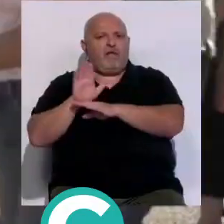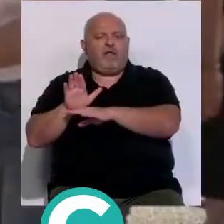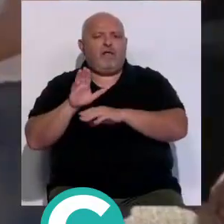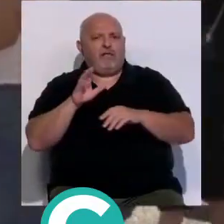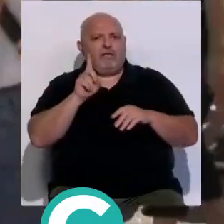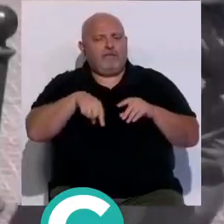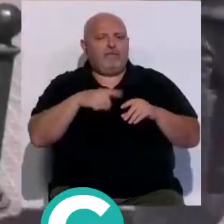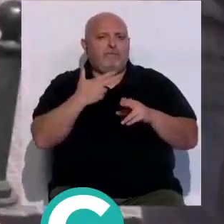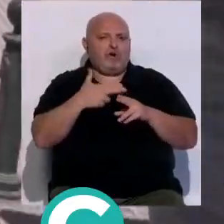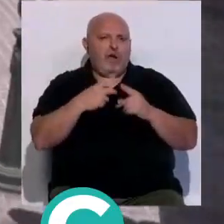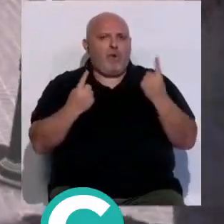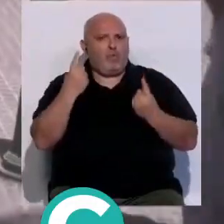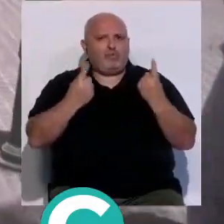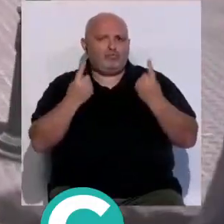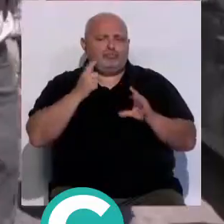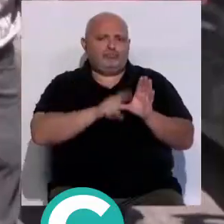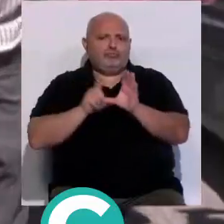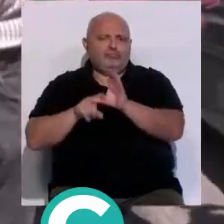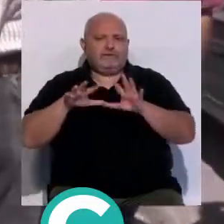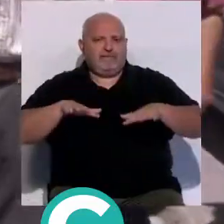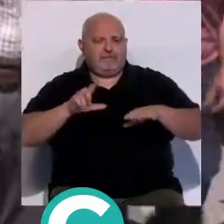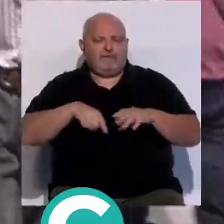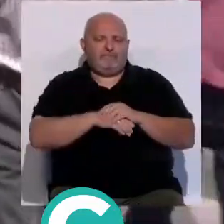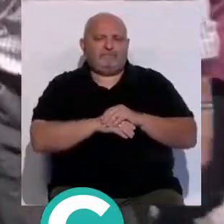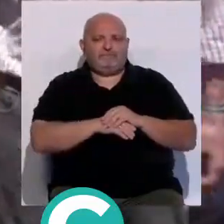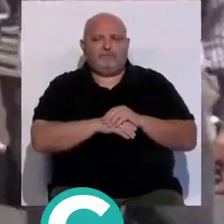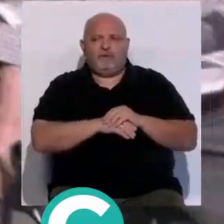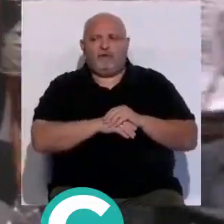representantes de partidos políticos de las fuerzas de izquierda.